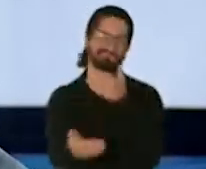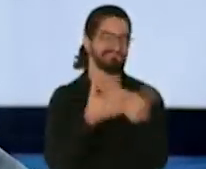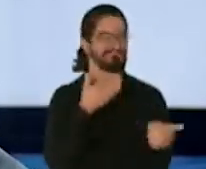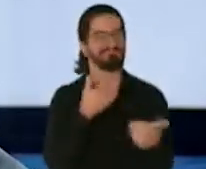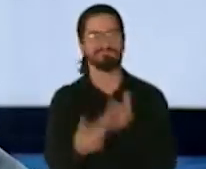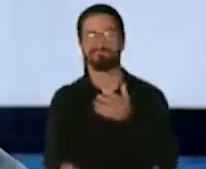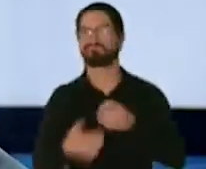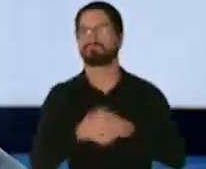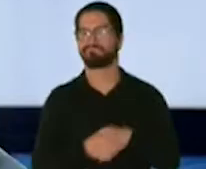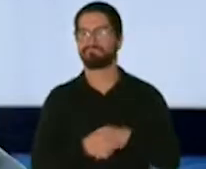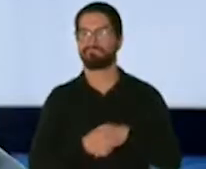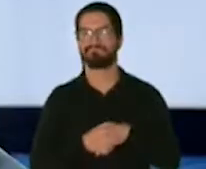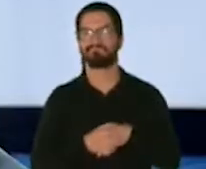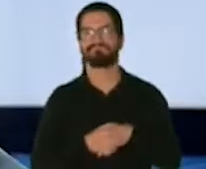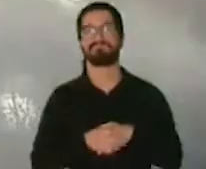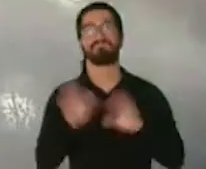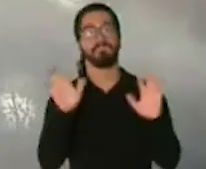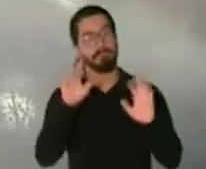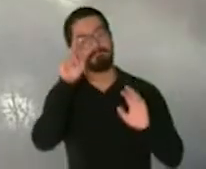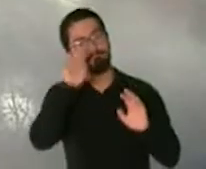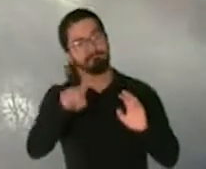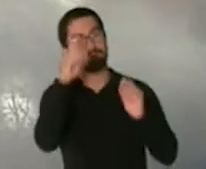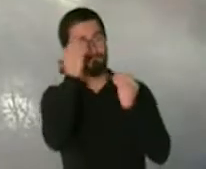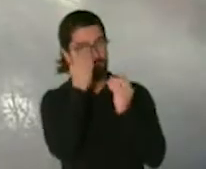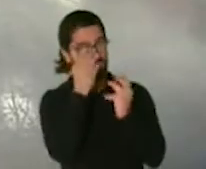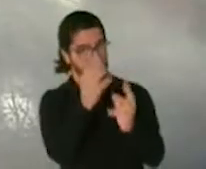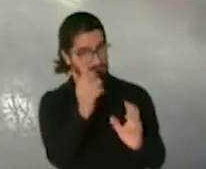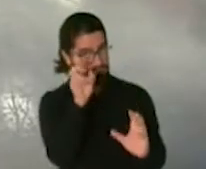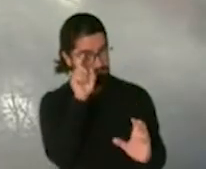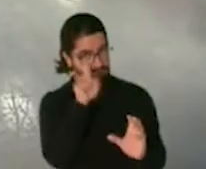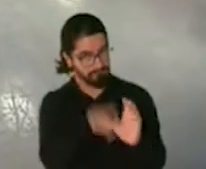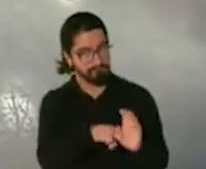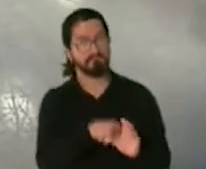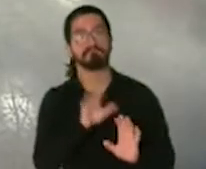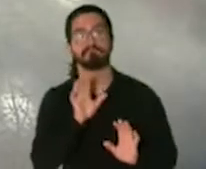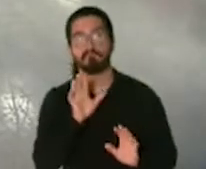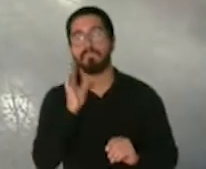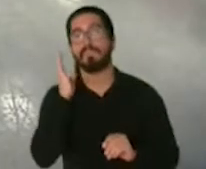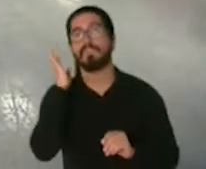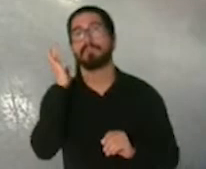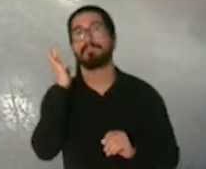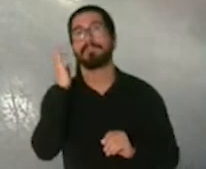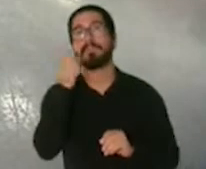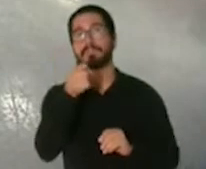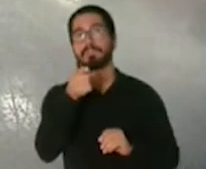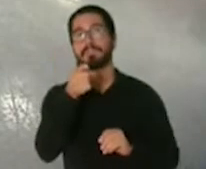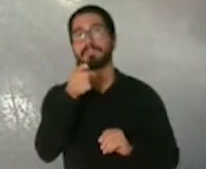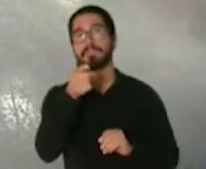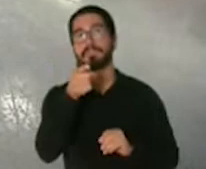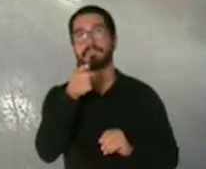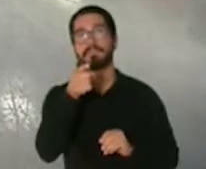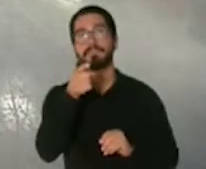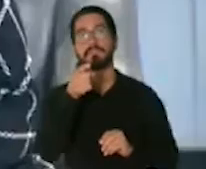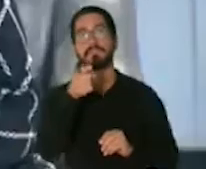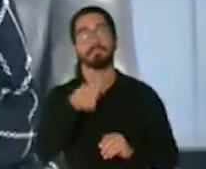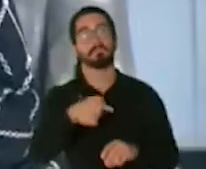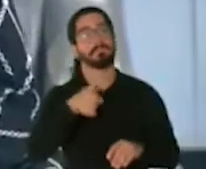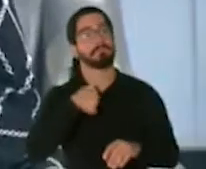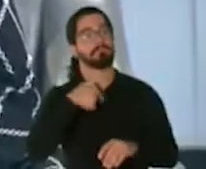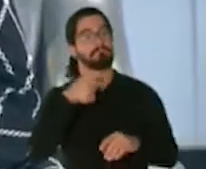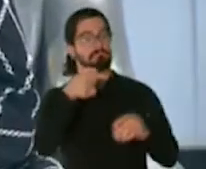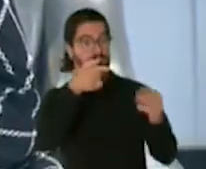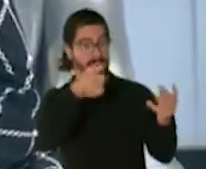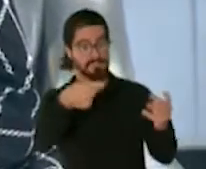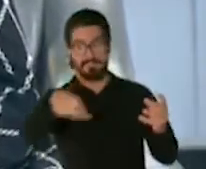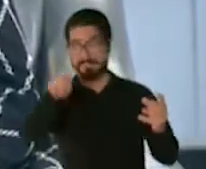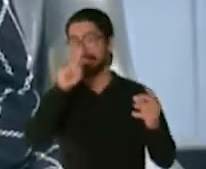Yo tengo que reaccionar a escucharlo, es una breve gobernador, porque realmente me da tranquilidad saber todo lo